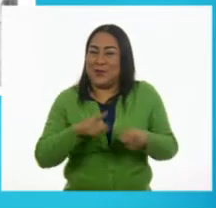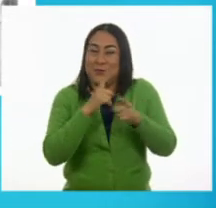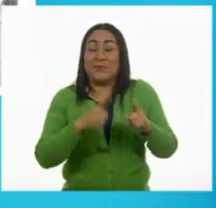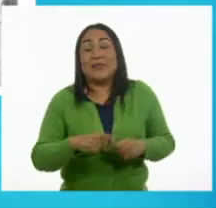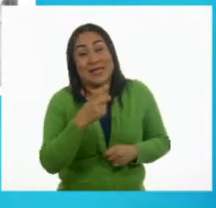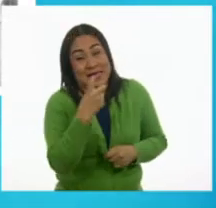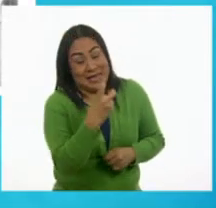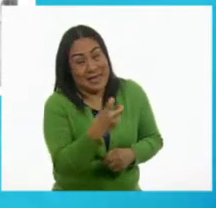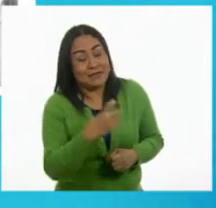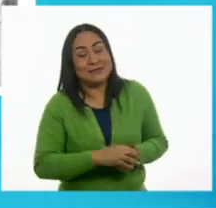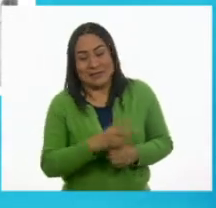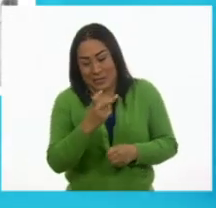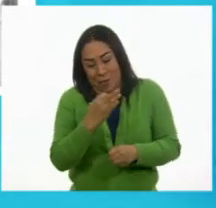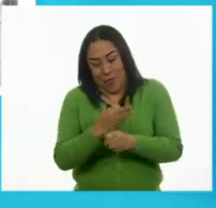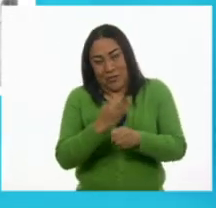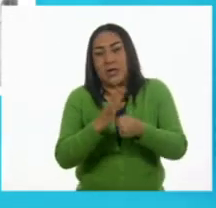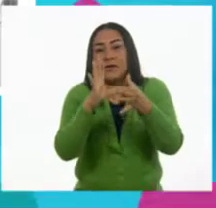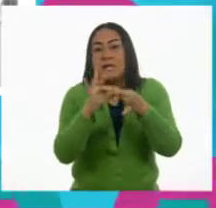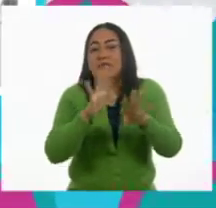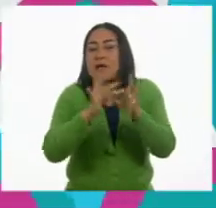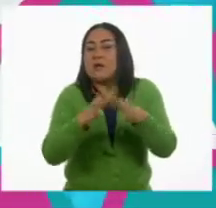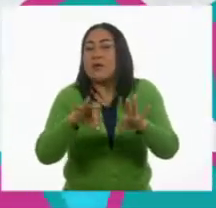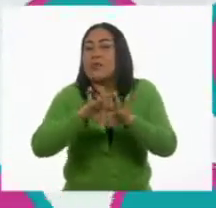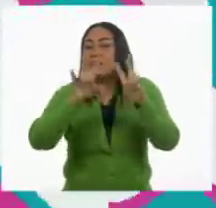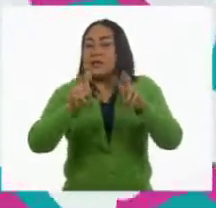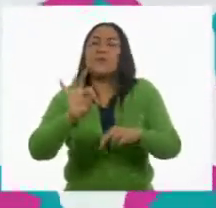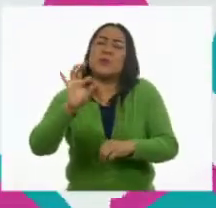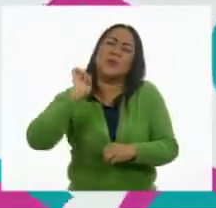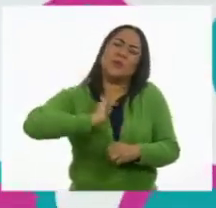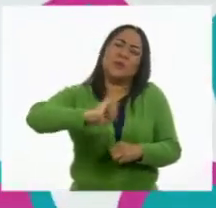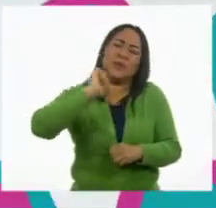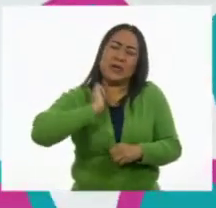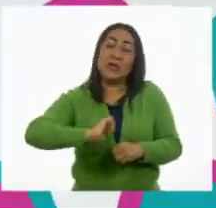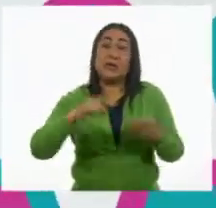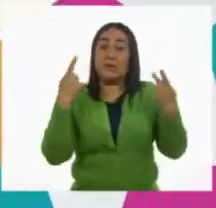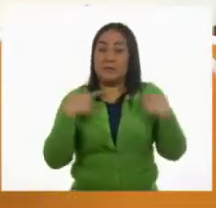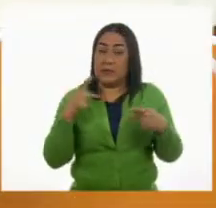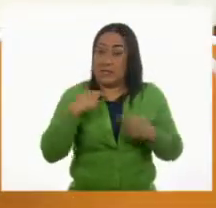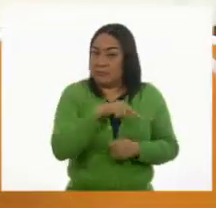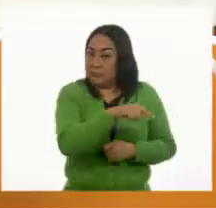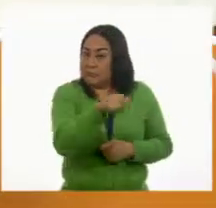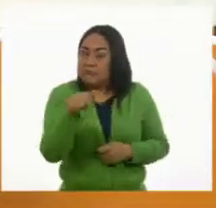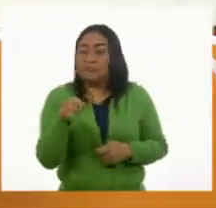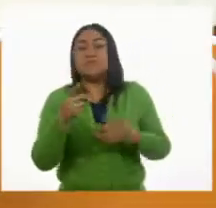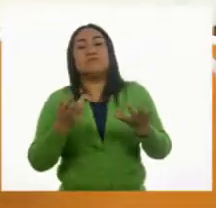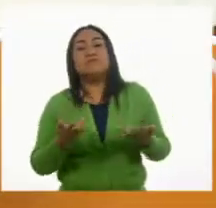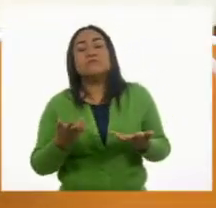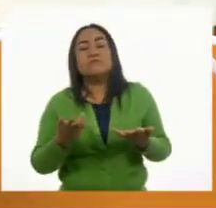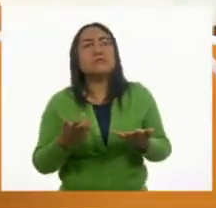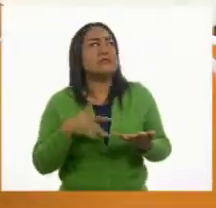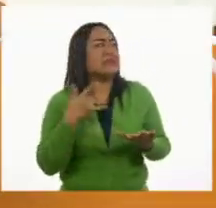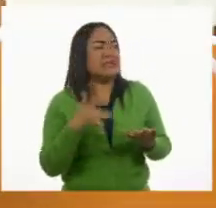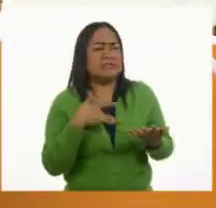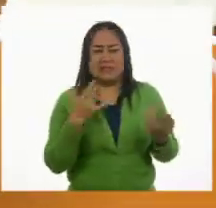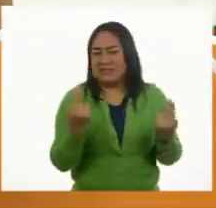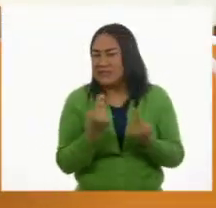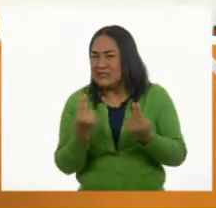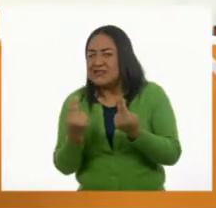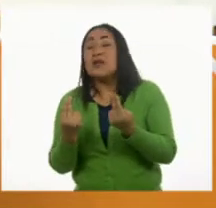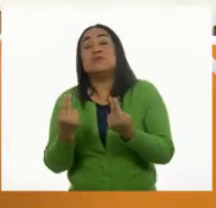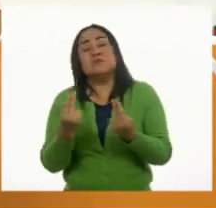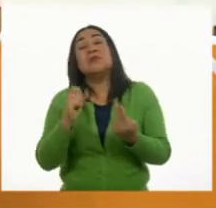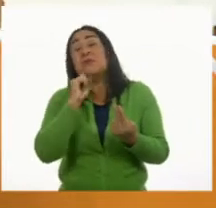importantes de esta clase. En aquella época, muchas personas tenían necesidades y había